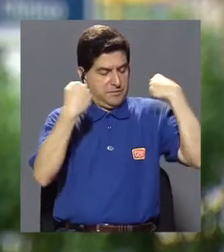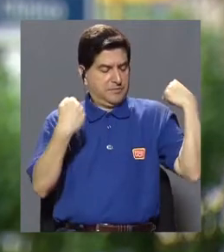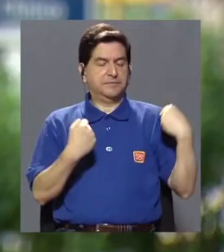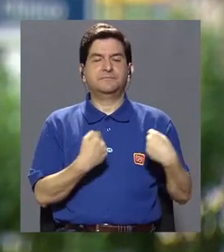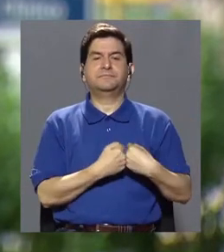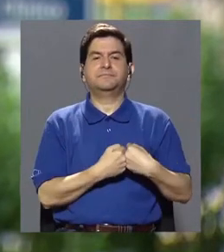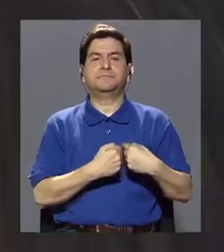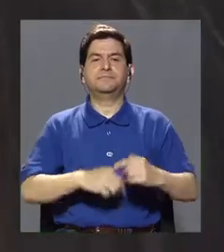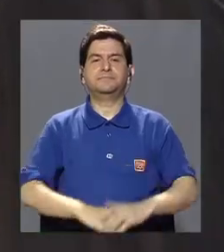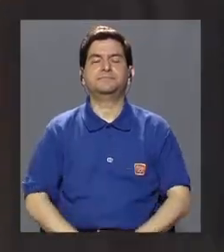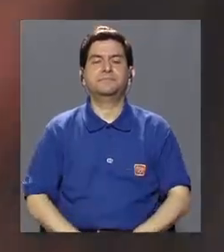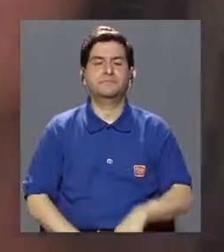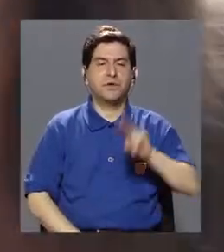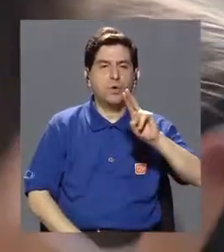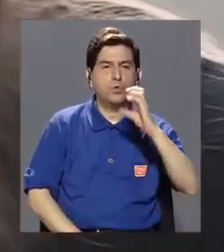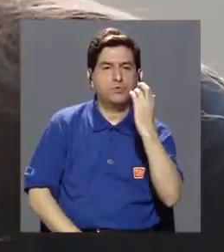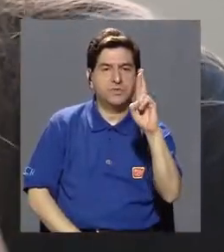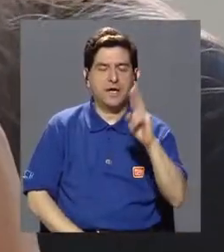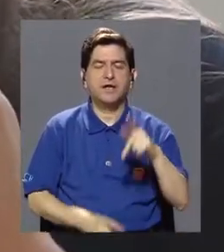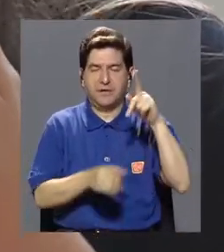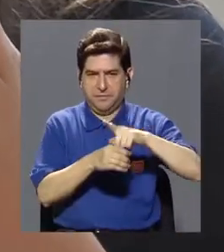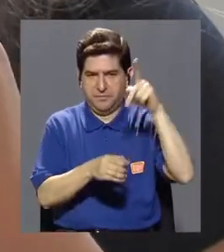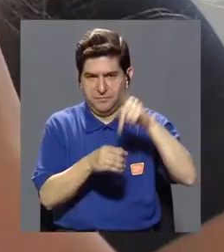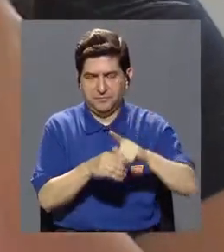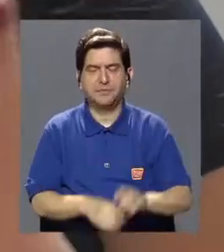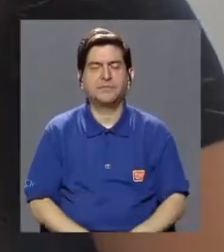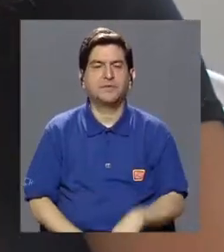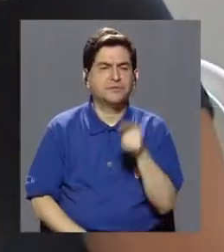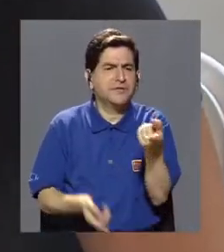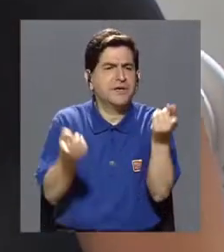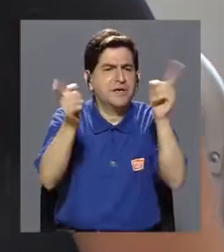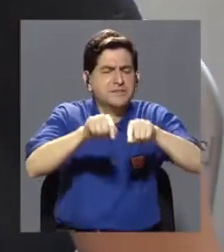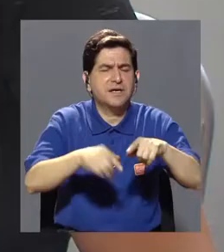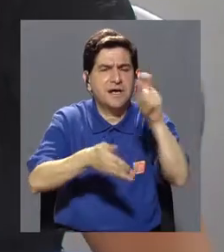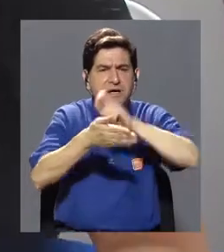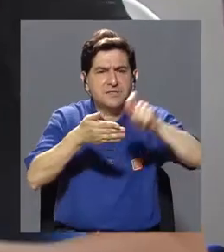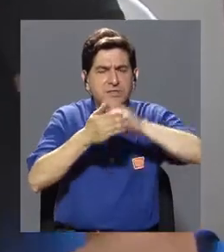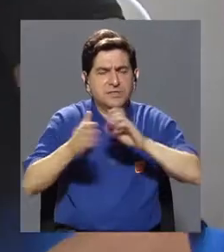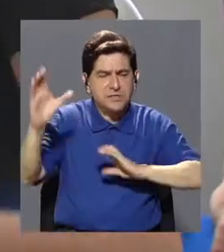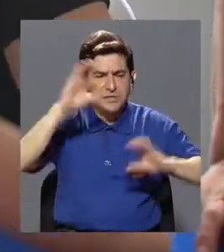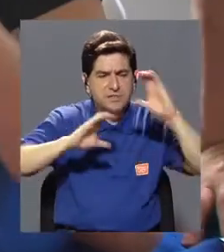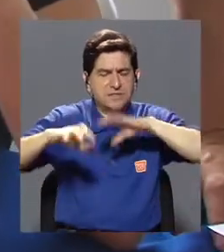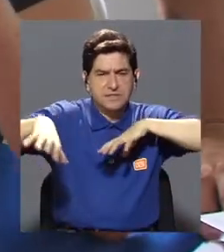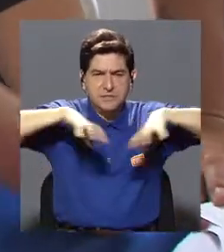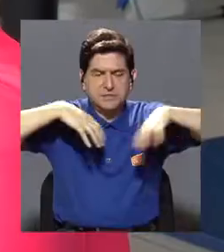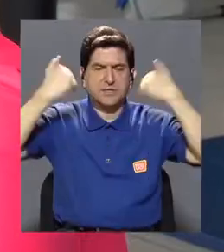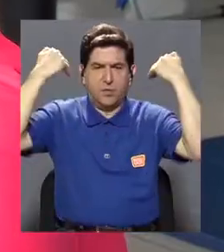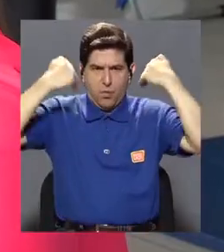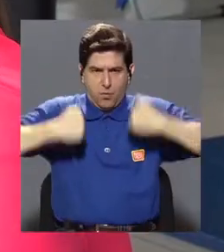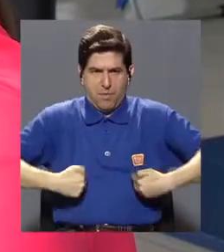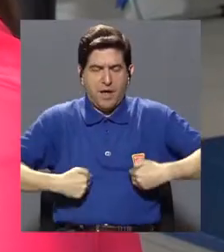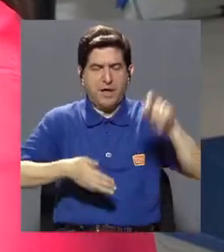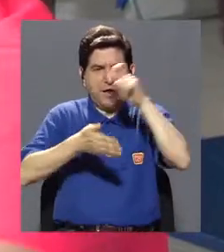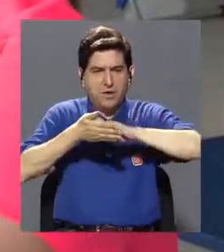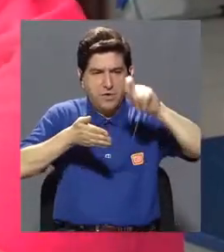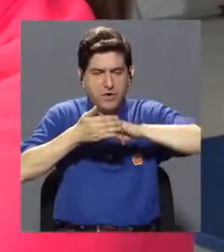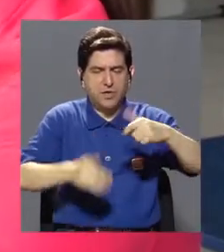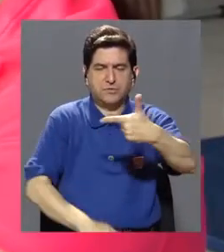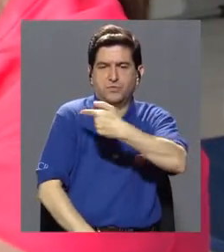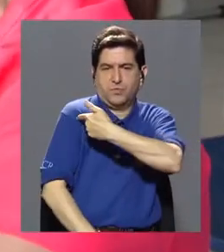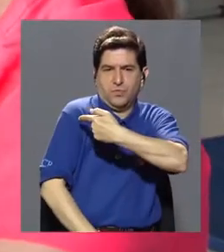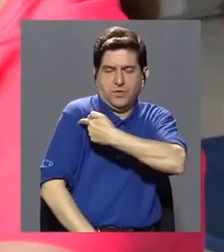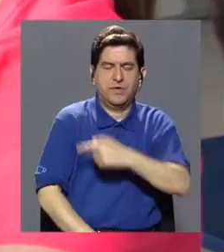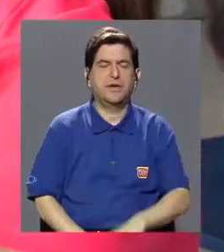corazón. La UCR estuvo presente con la participación de la Escuela de Ciencias del Movimiento Humano y la Escuela de